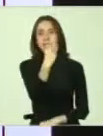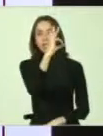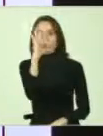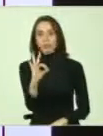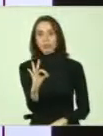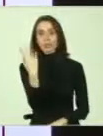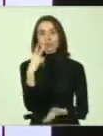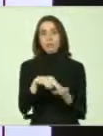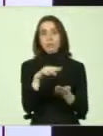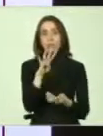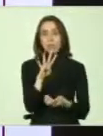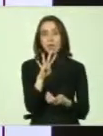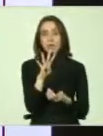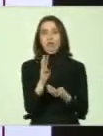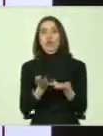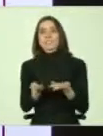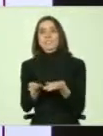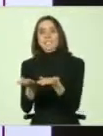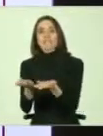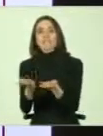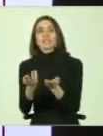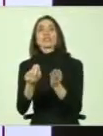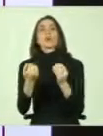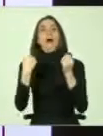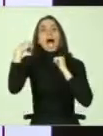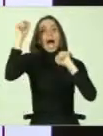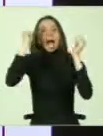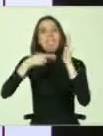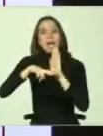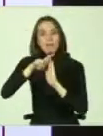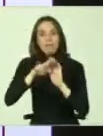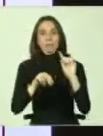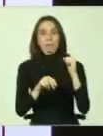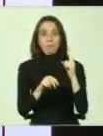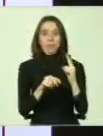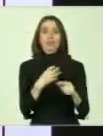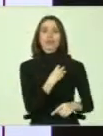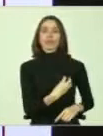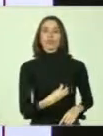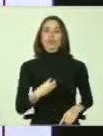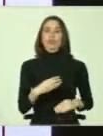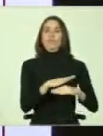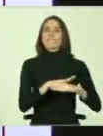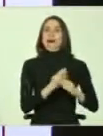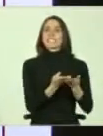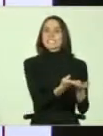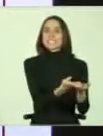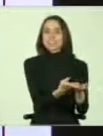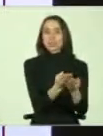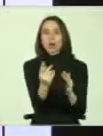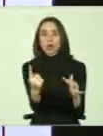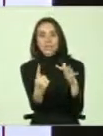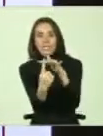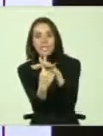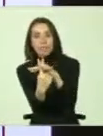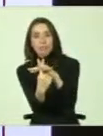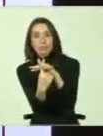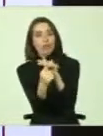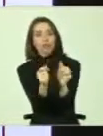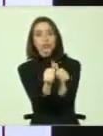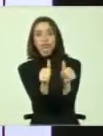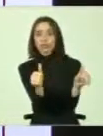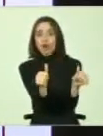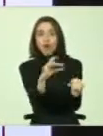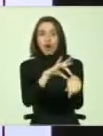en el año 2004 de prestaciones vinculadas a rehabilitación, la primera era atención básica de salud. Imagínense, la inclusión va mucho más